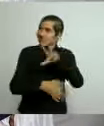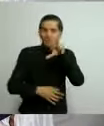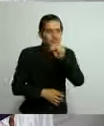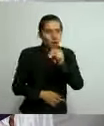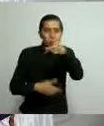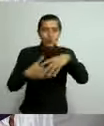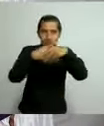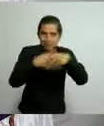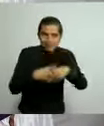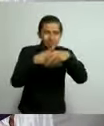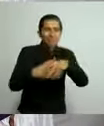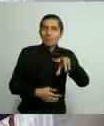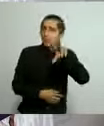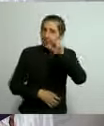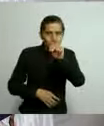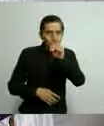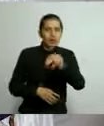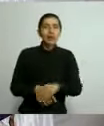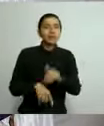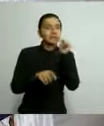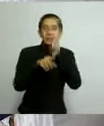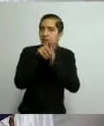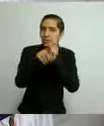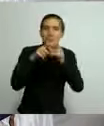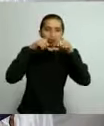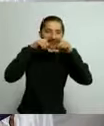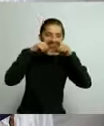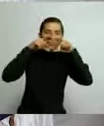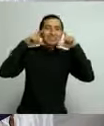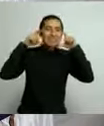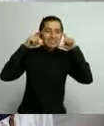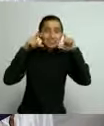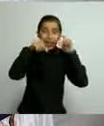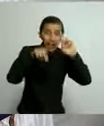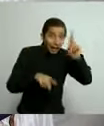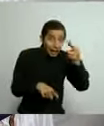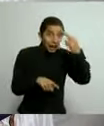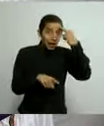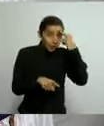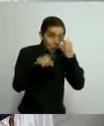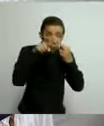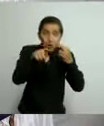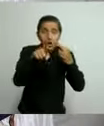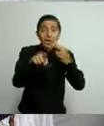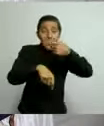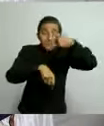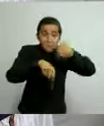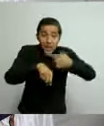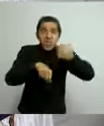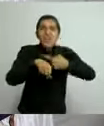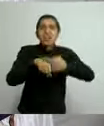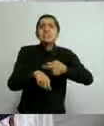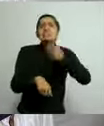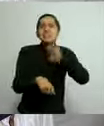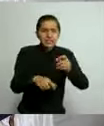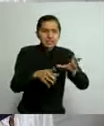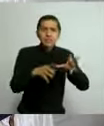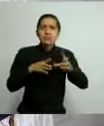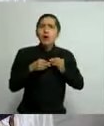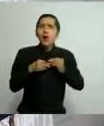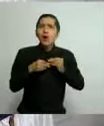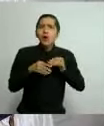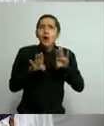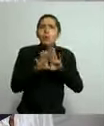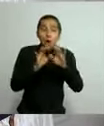saludos de mano y siempre usa el cubrebocas. Acuérdate, la enfermedad se transmite a